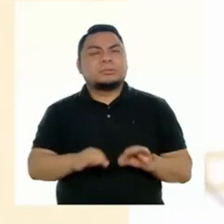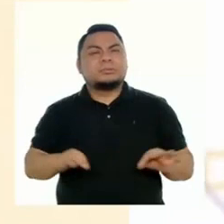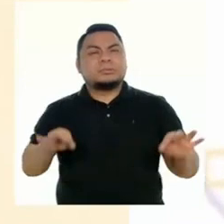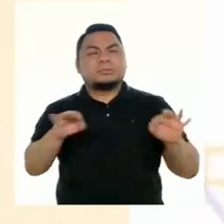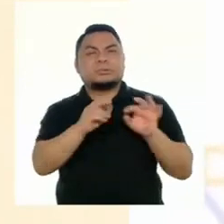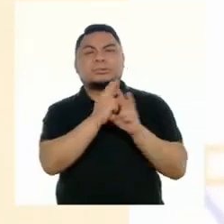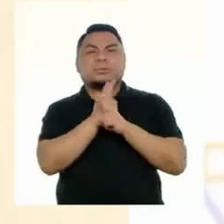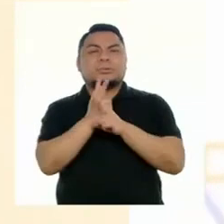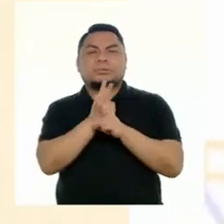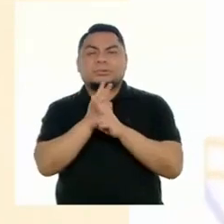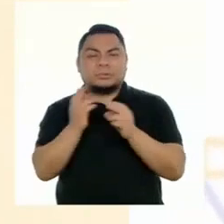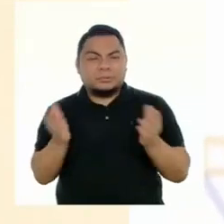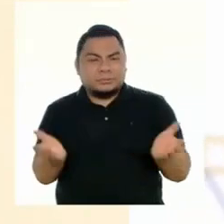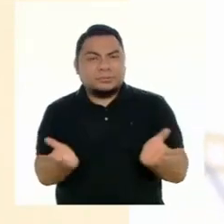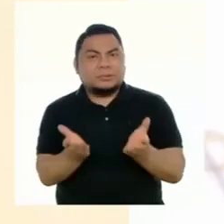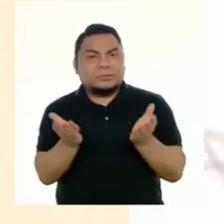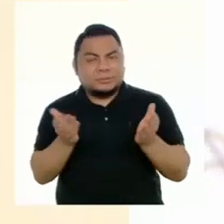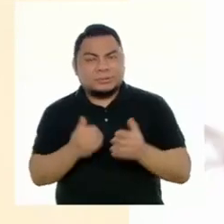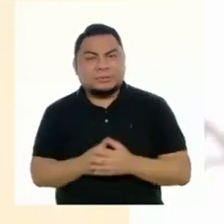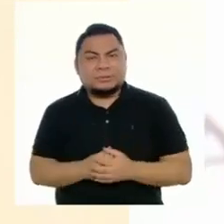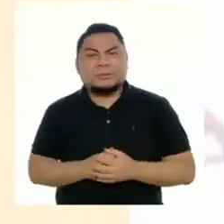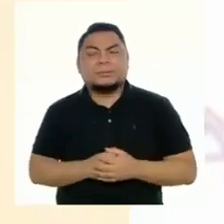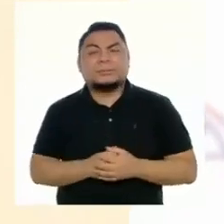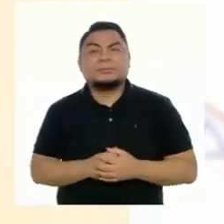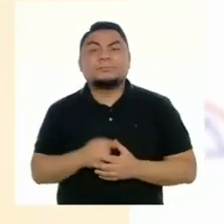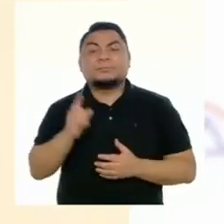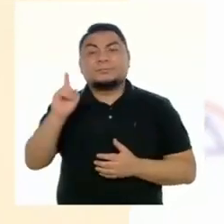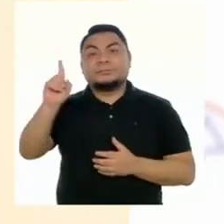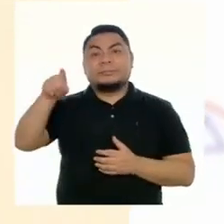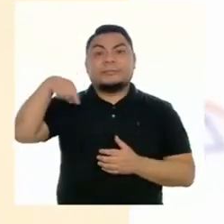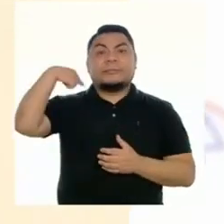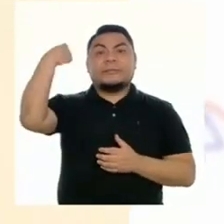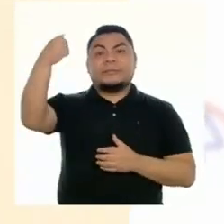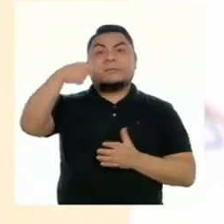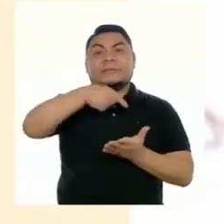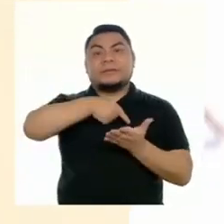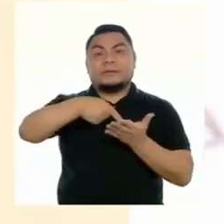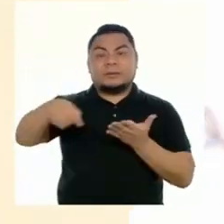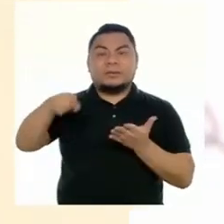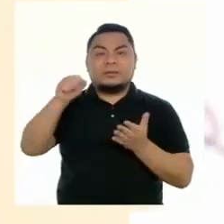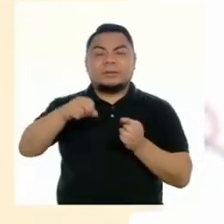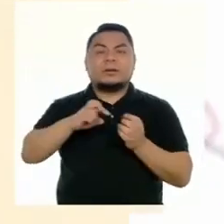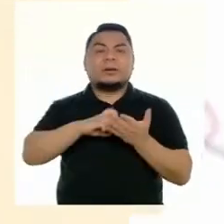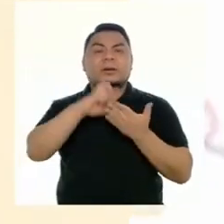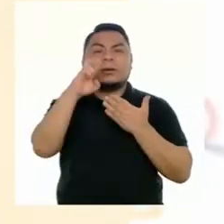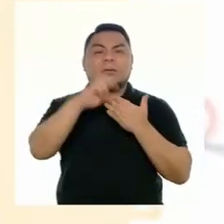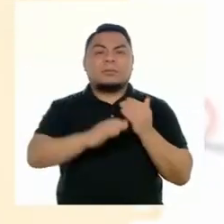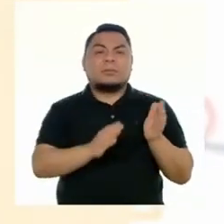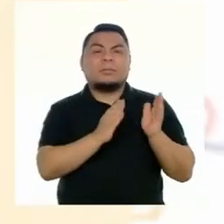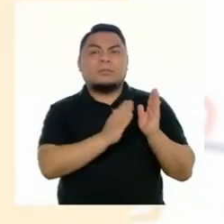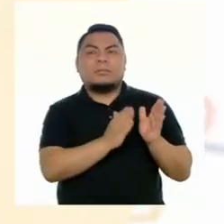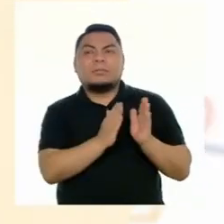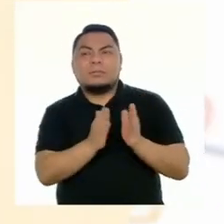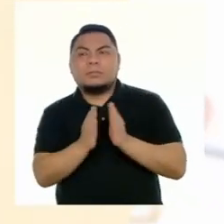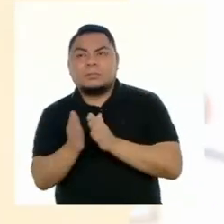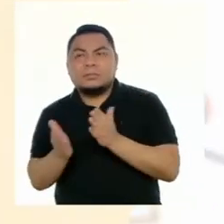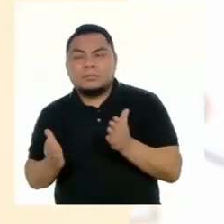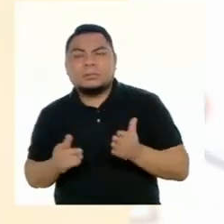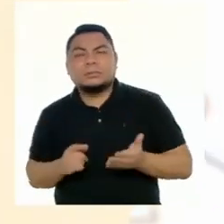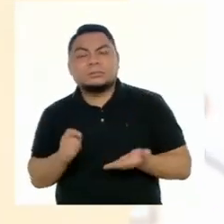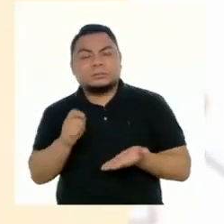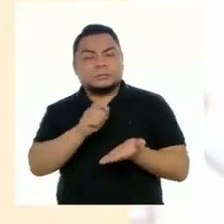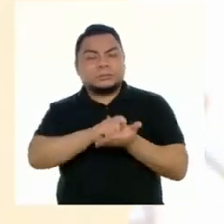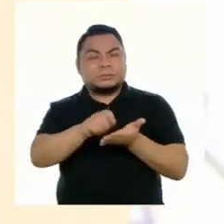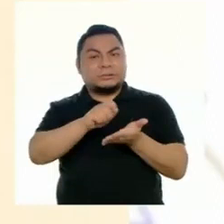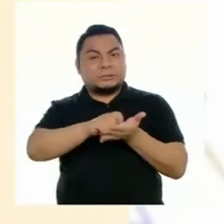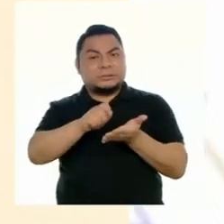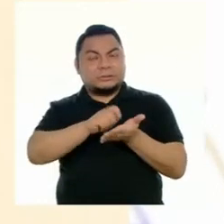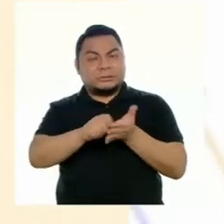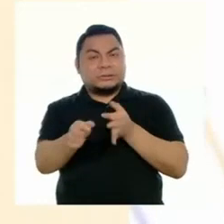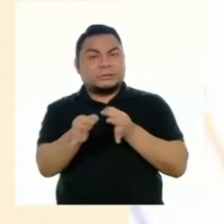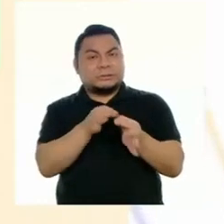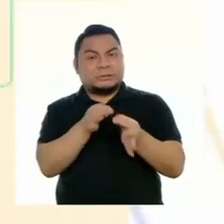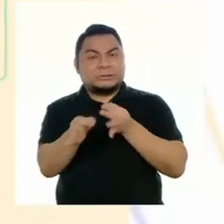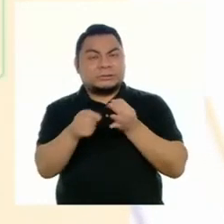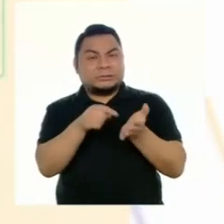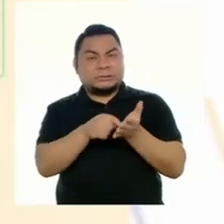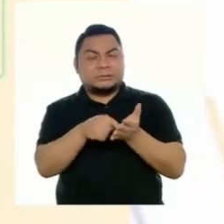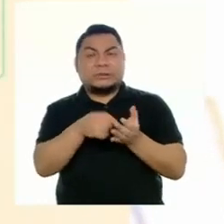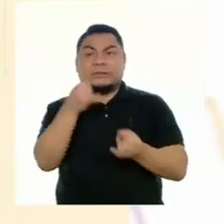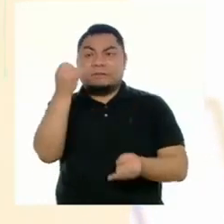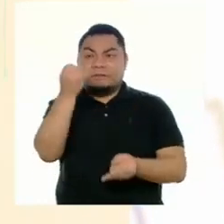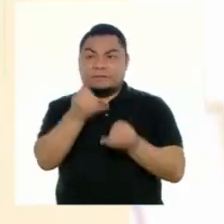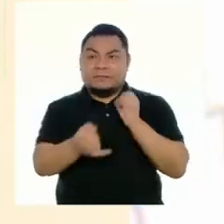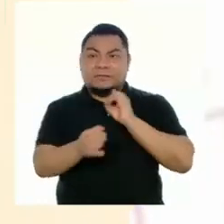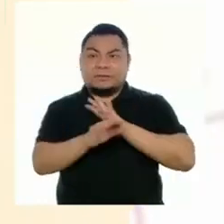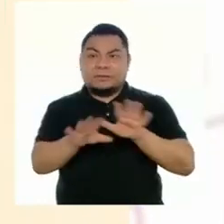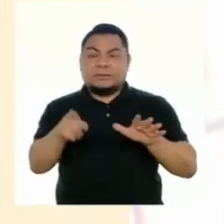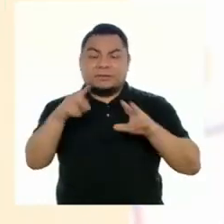cuidarla y promoverla. La próxima semana, vamos a planificar y redactar nuestro texto argumentativo y